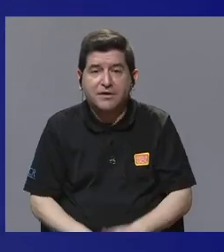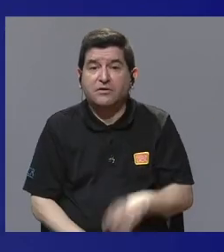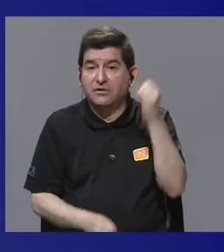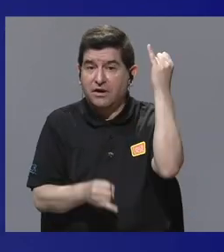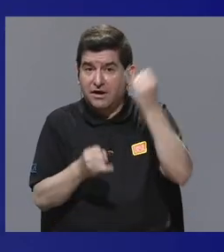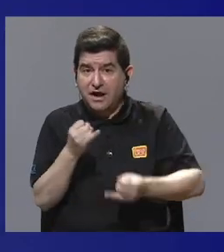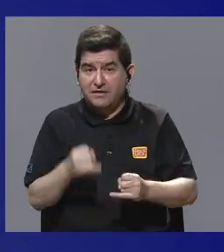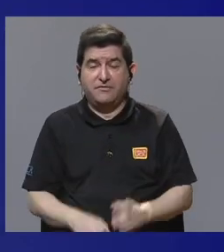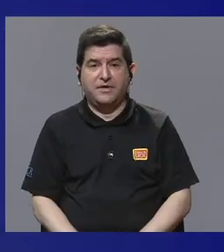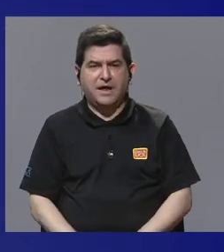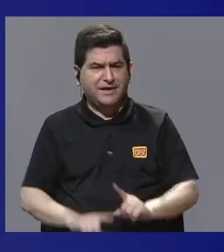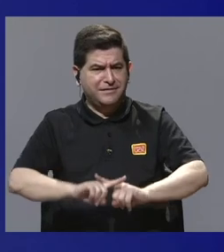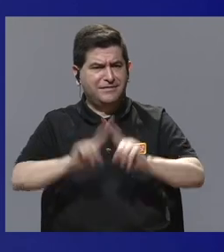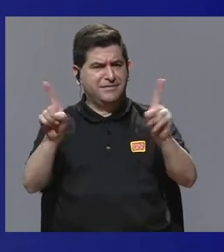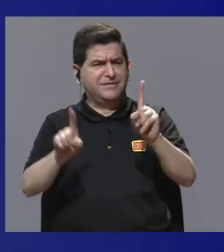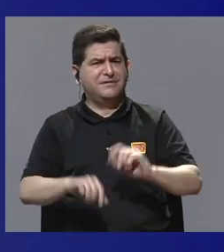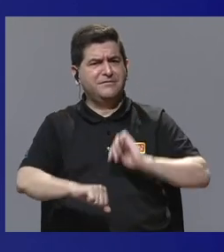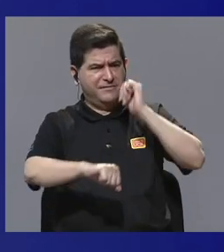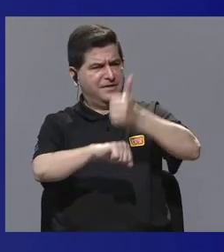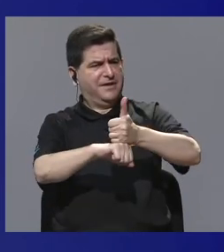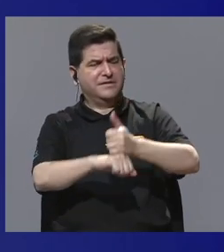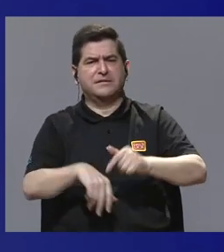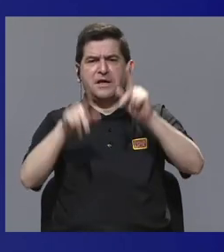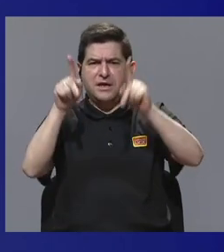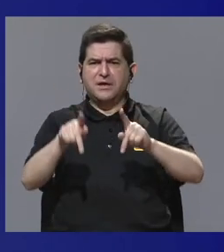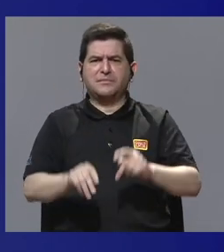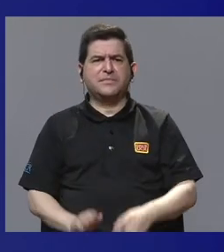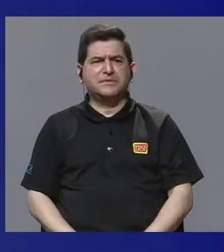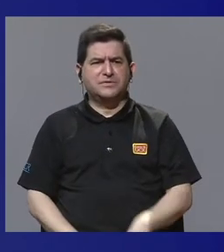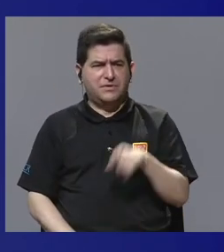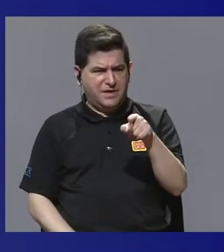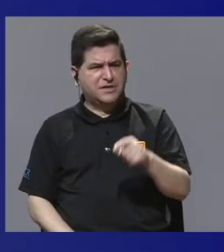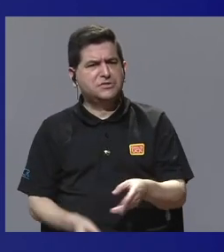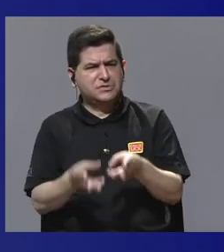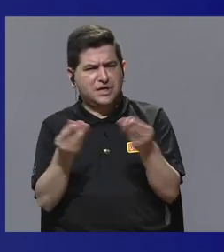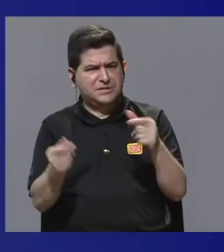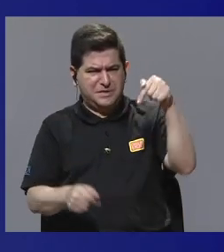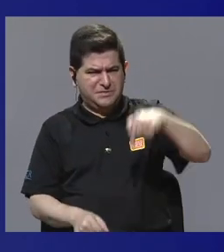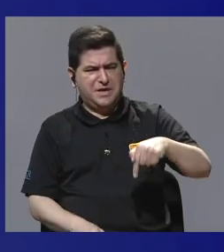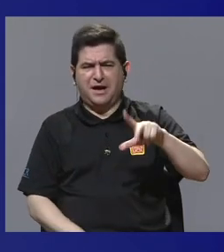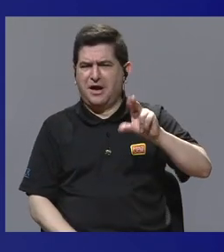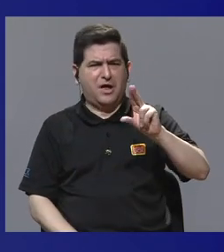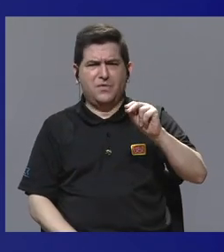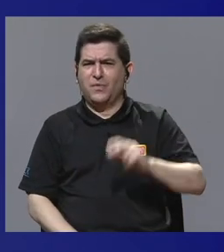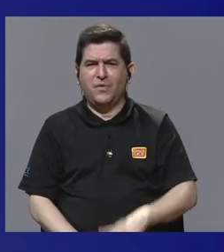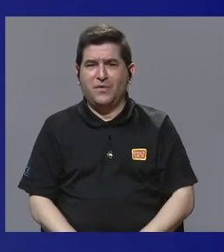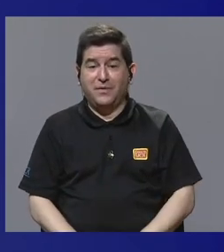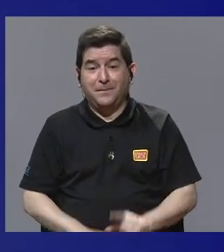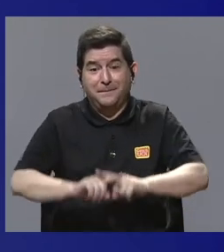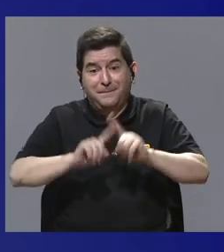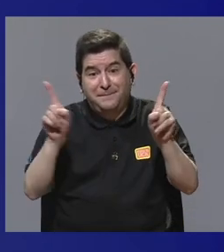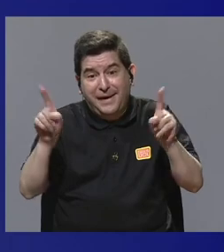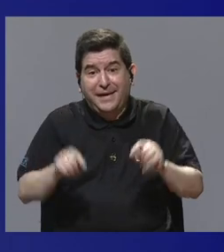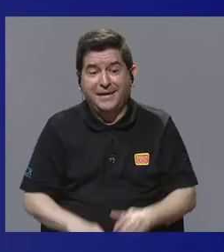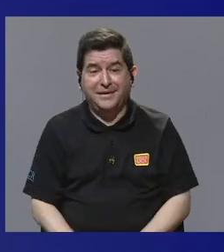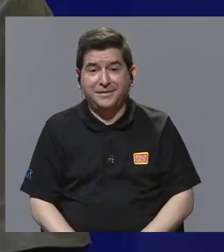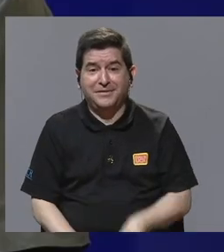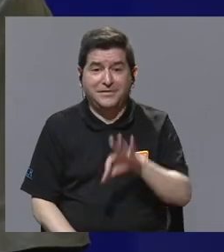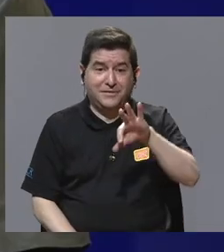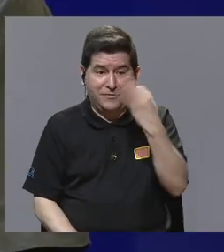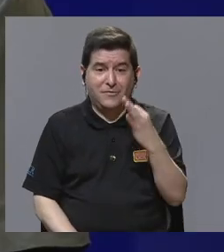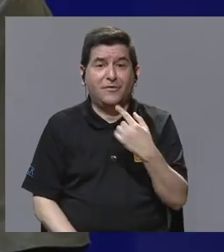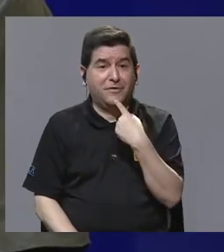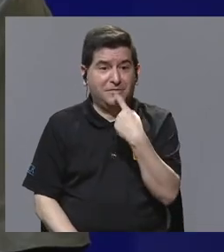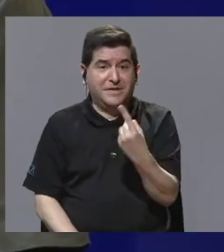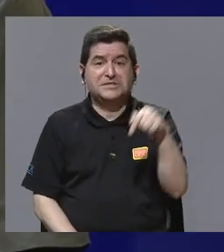que al final la hacen tan diferente y que hacen que la gente exprese ese producto no es de aquí. Aunque así